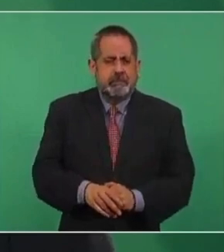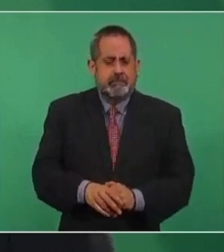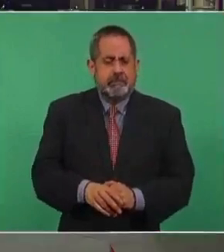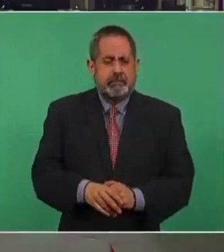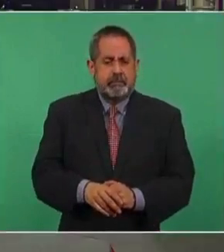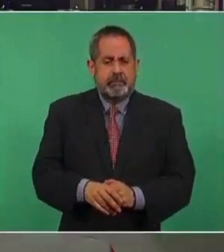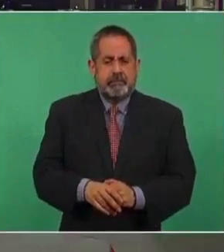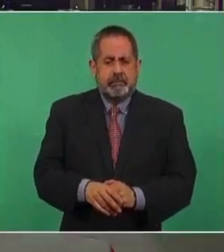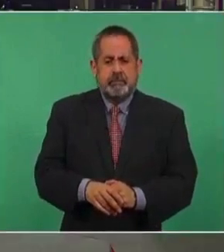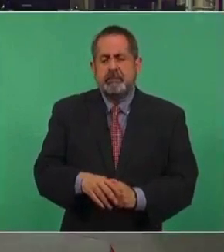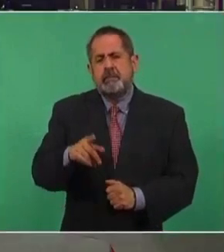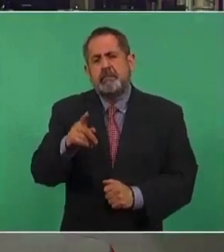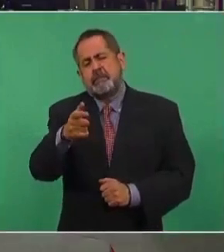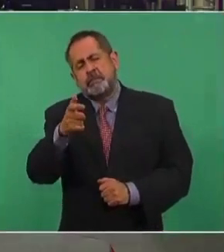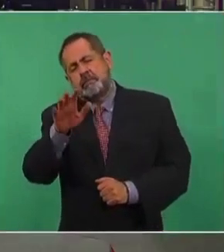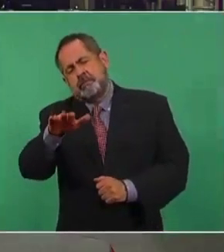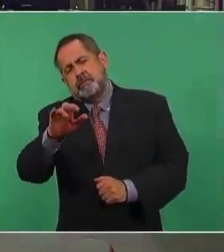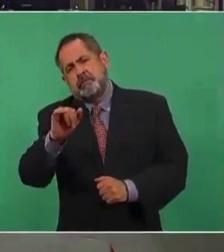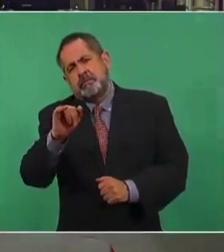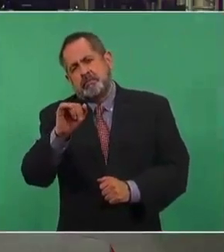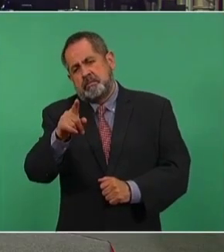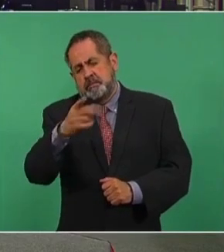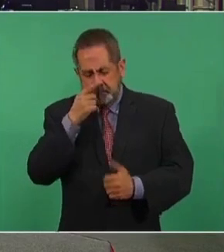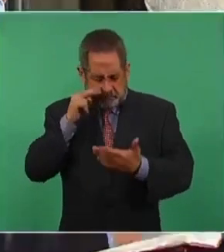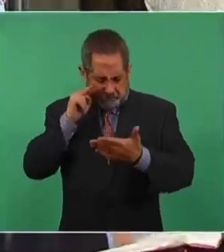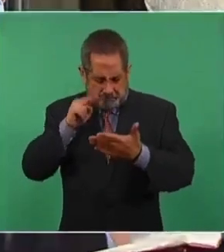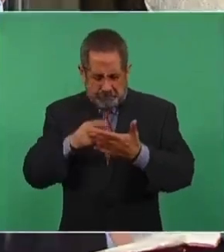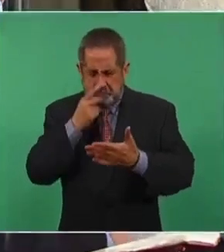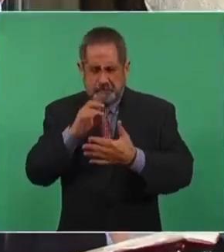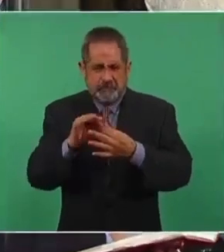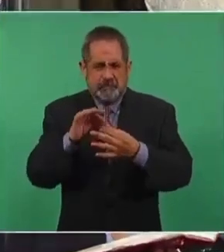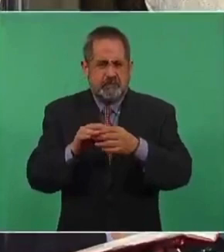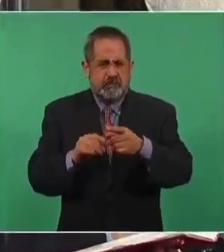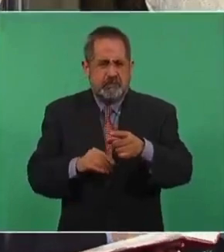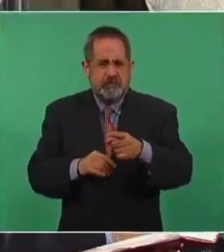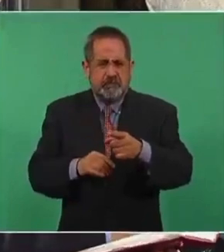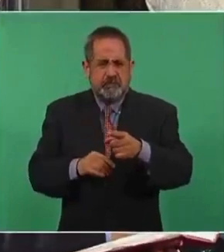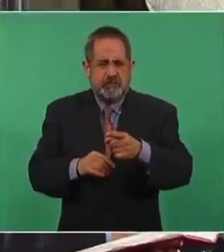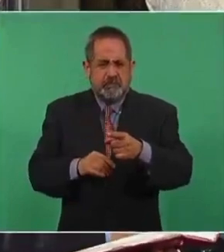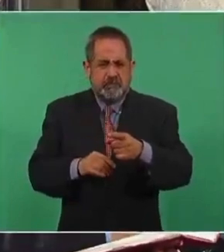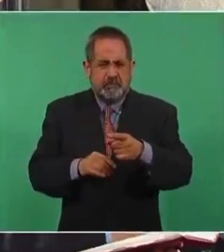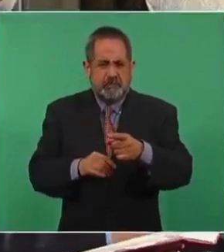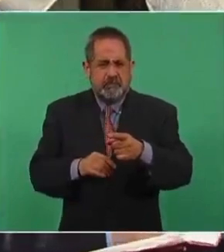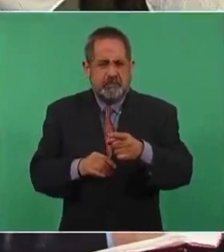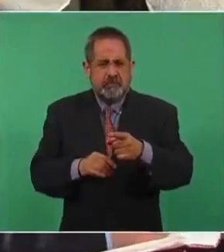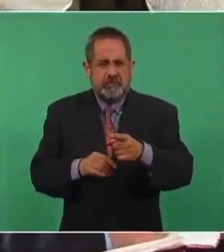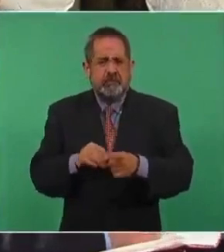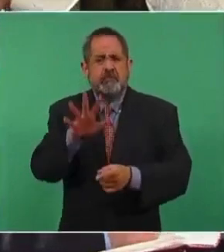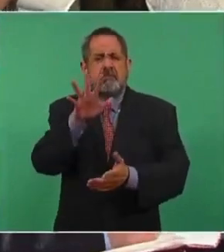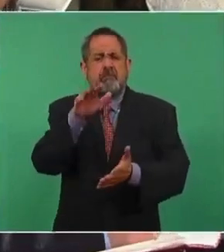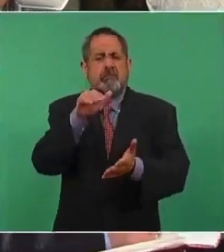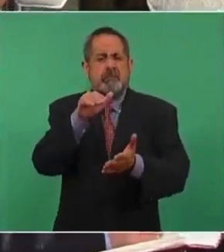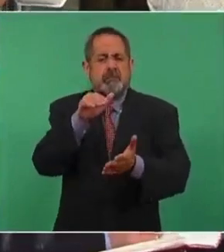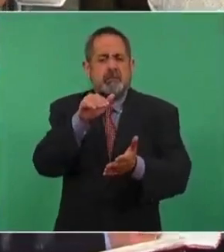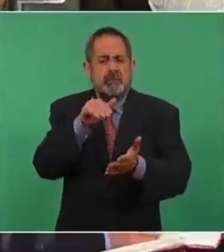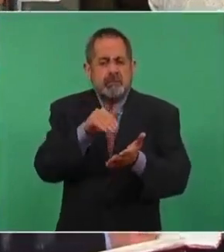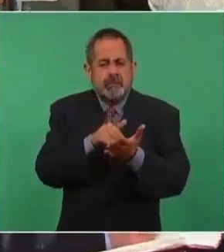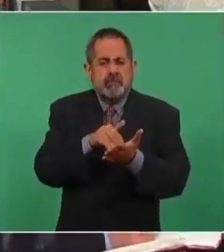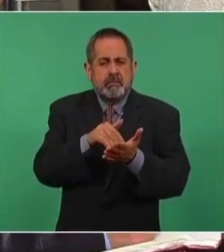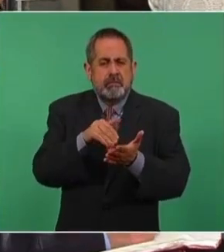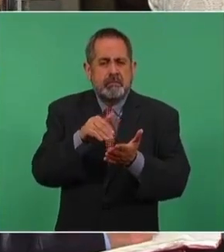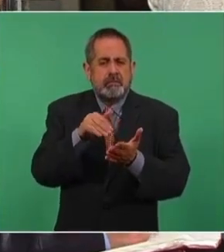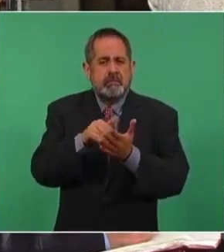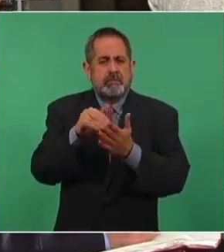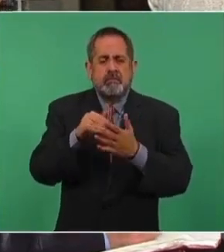Sí, el recorte son, según lo estoy viendo aquí, son cinco mil millones, casi cinco mil millones. No,